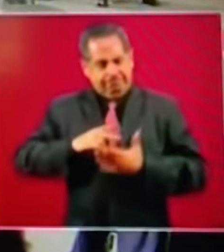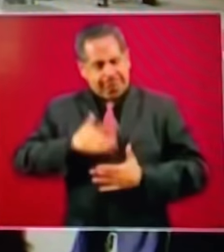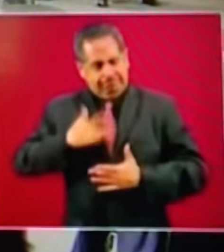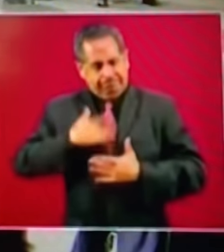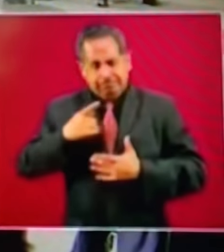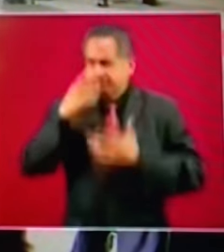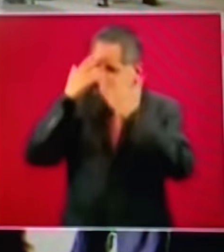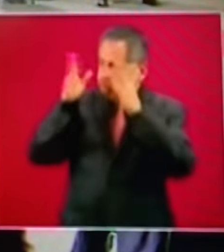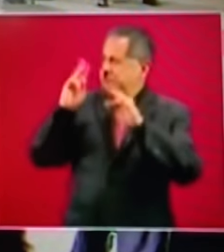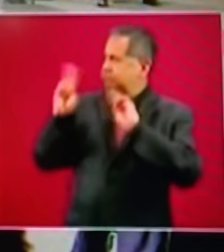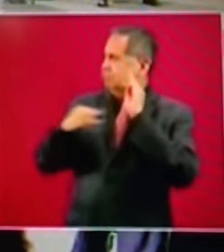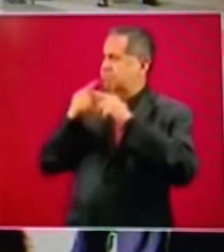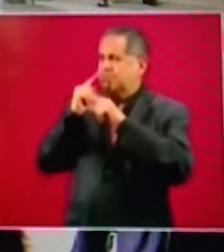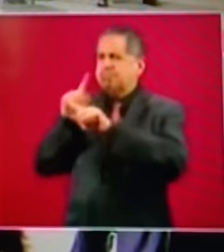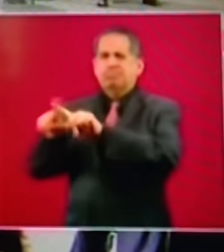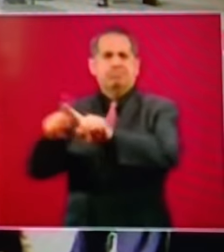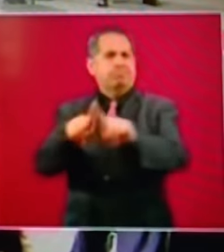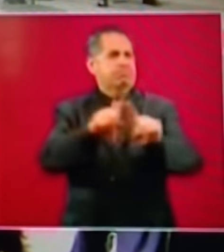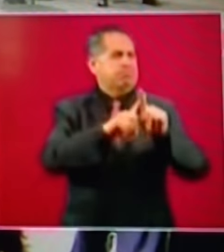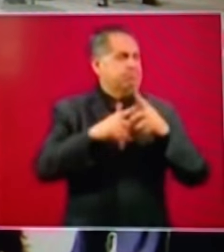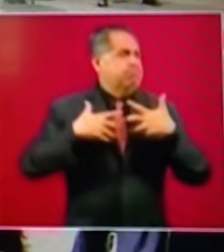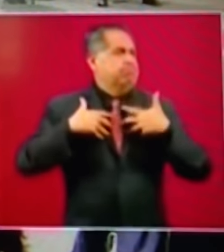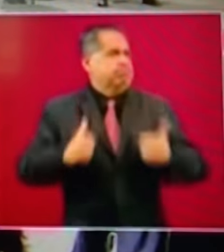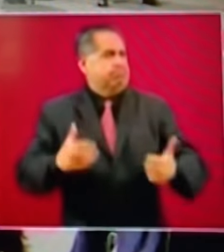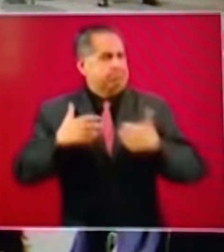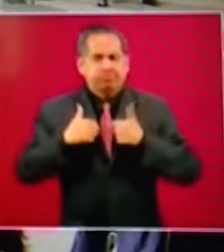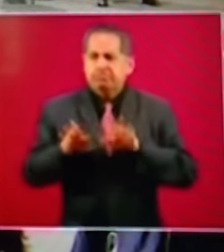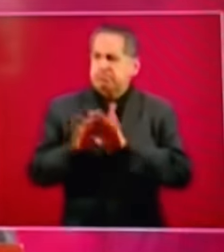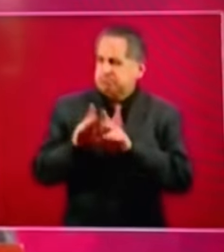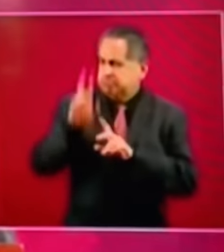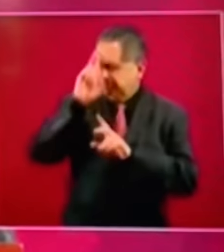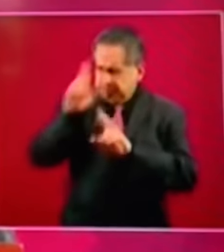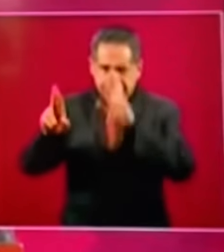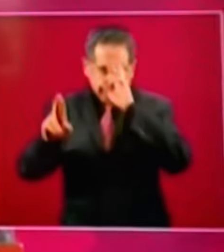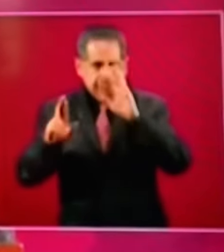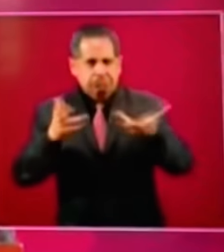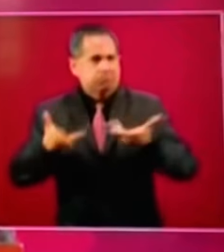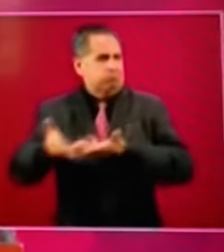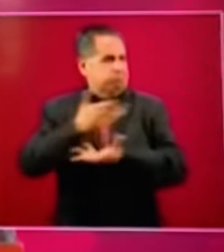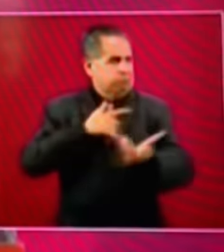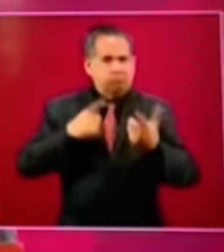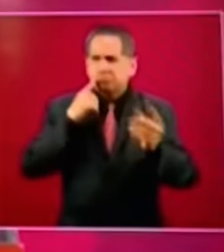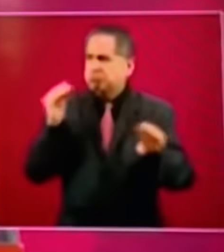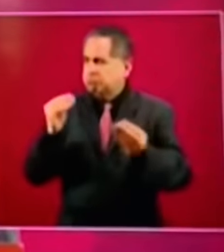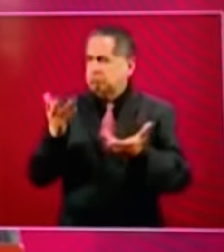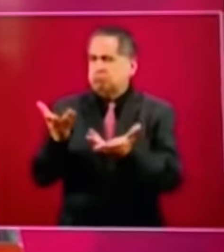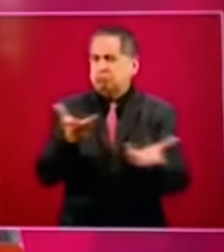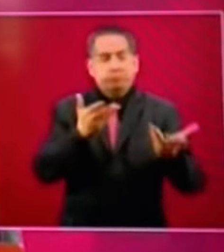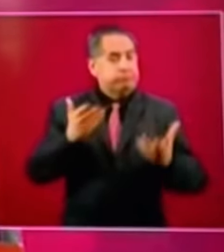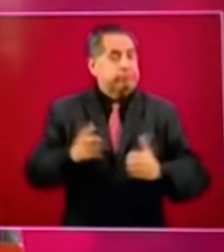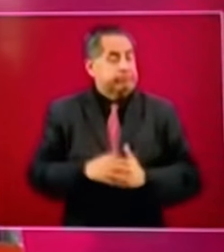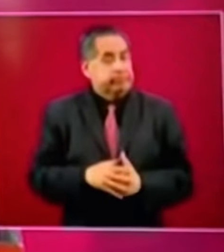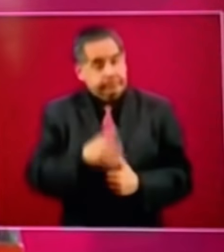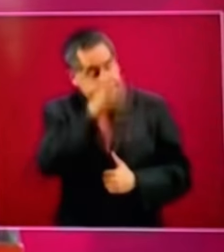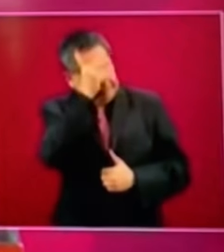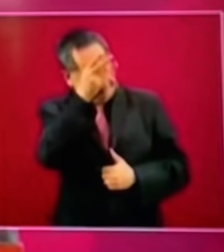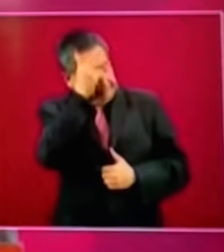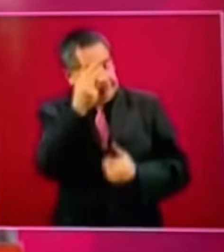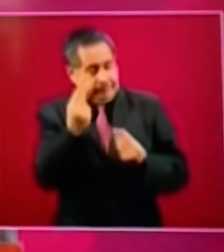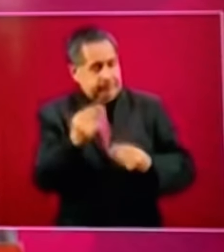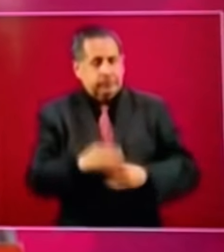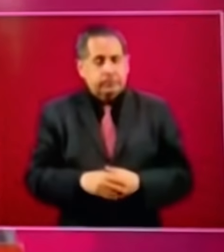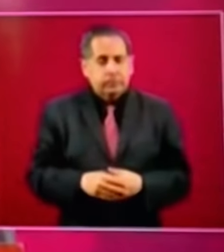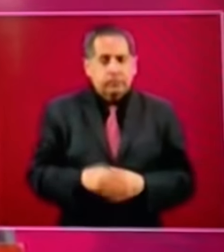pluralidad en el que la tolerancia no excluye la crítica ni el rebate respetuoso en nuestro tiempo de